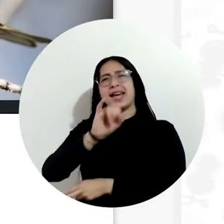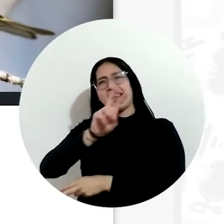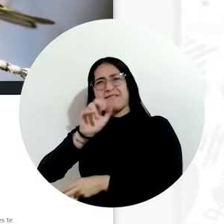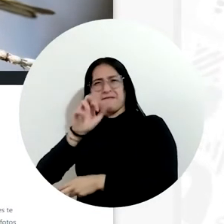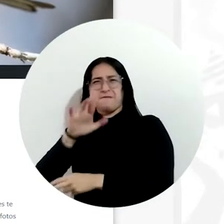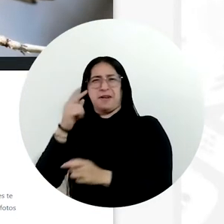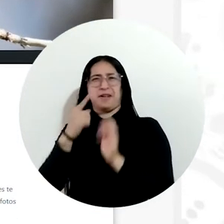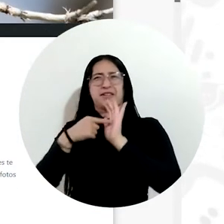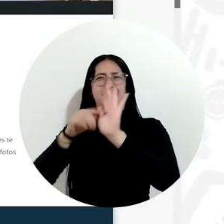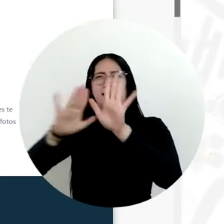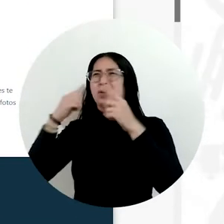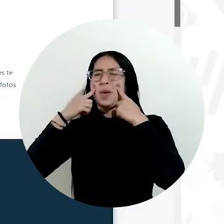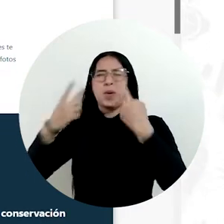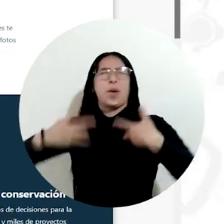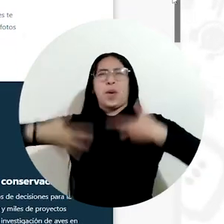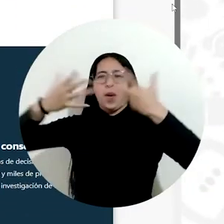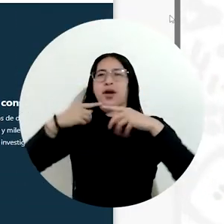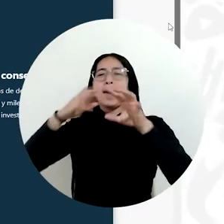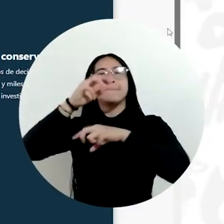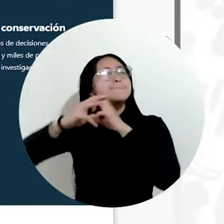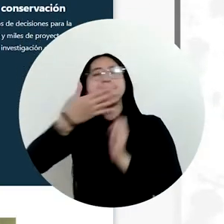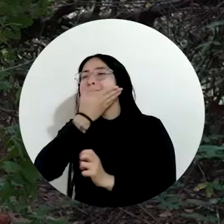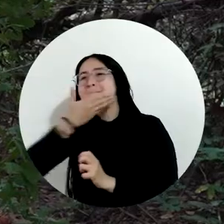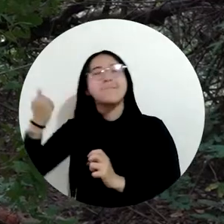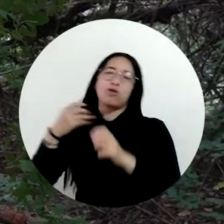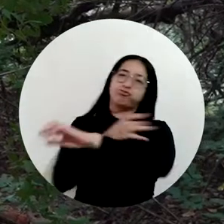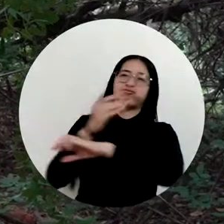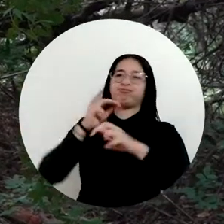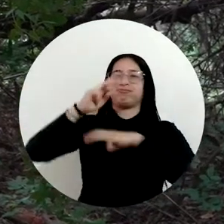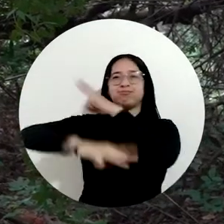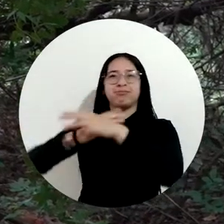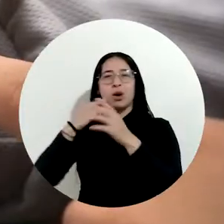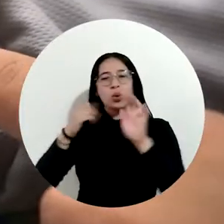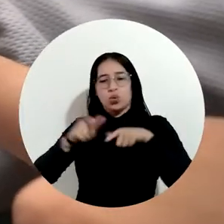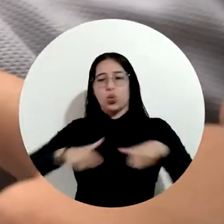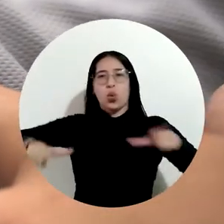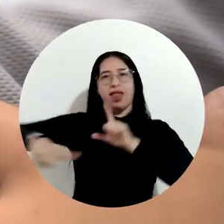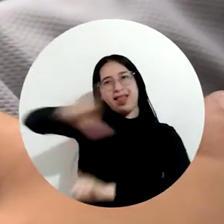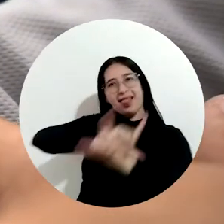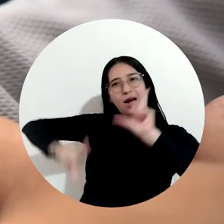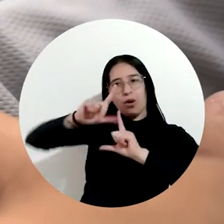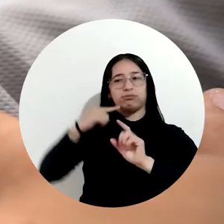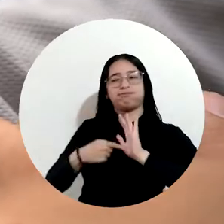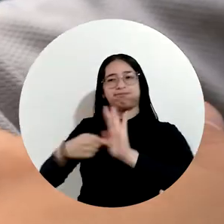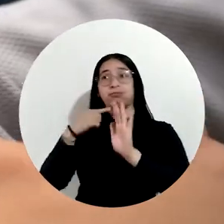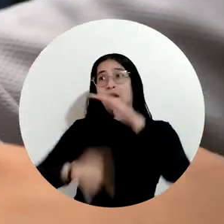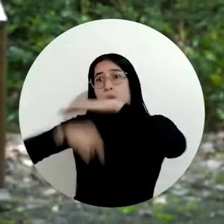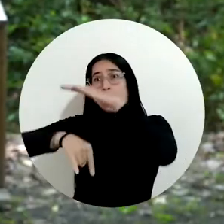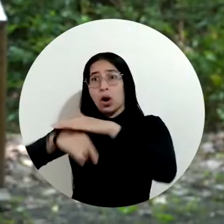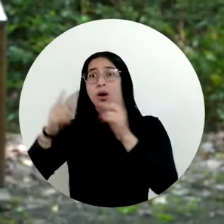también conformada por el mismo Laboratorio de Ornitología de Cornell. Estos listados son precisamente llenados por los